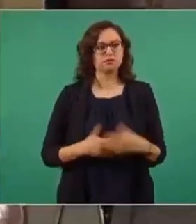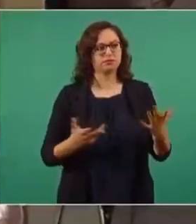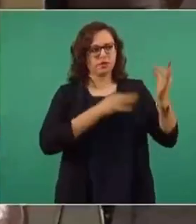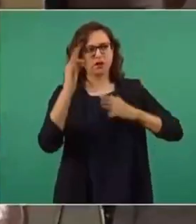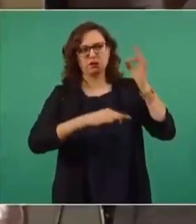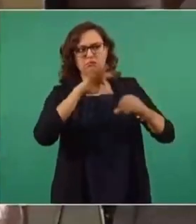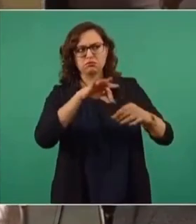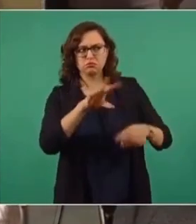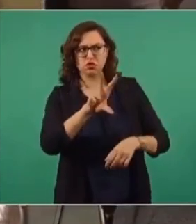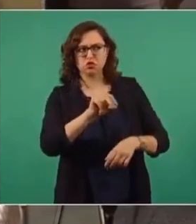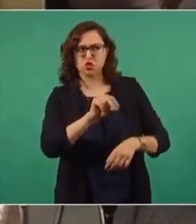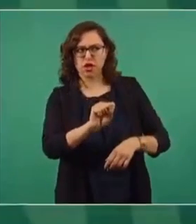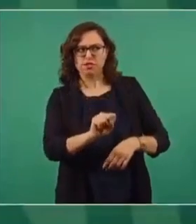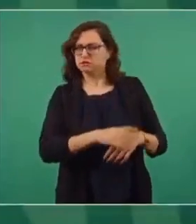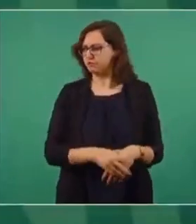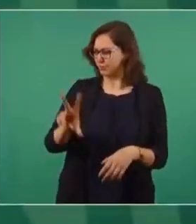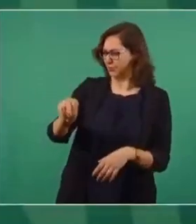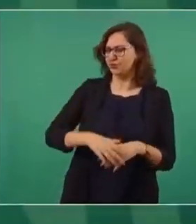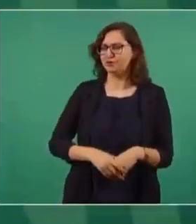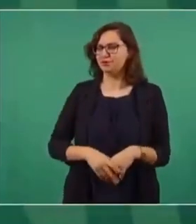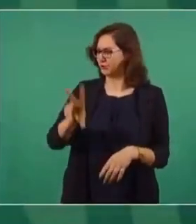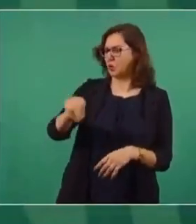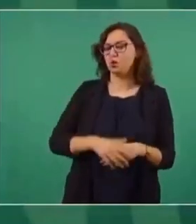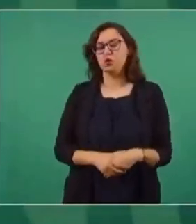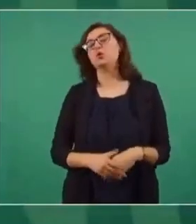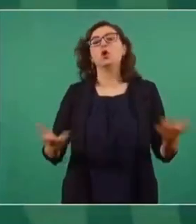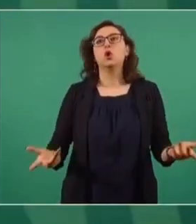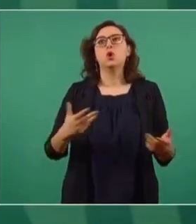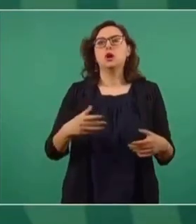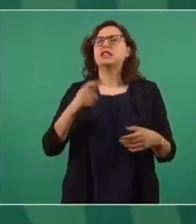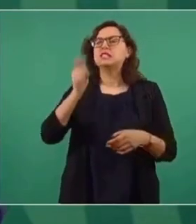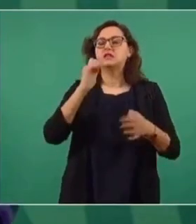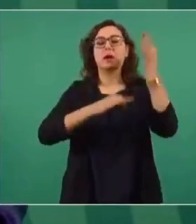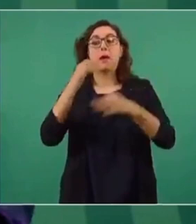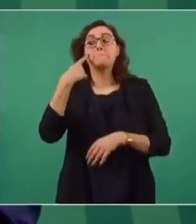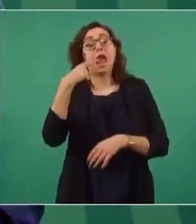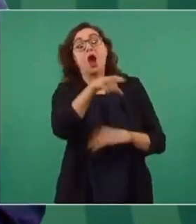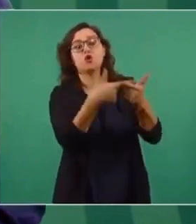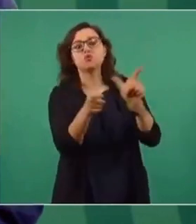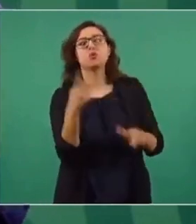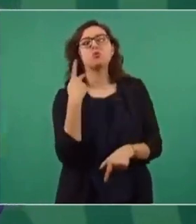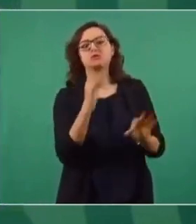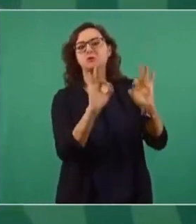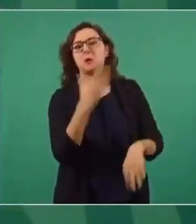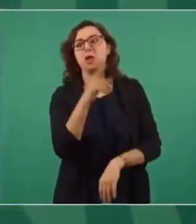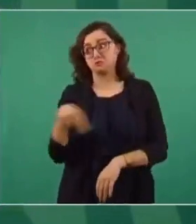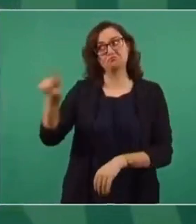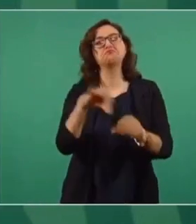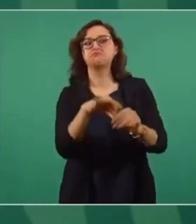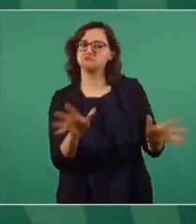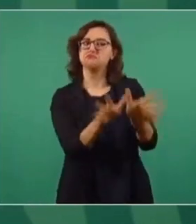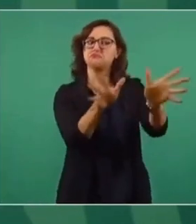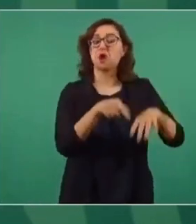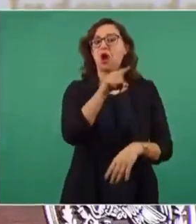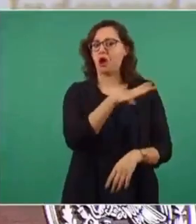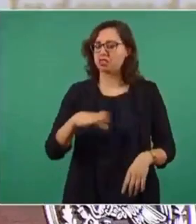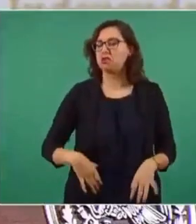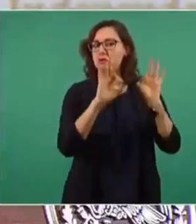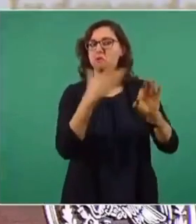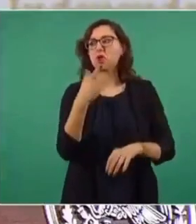propaganda? Claro que no, propaganda es decir, voten por este partido, por este candidato o